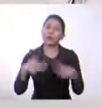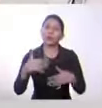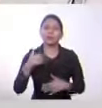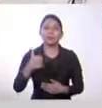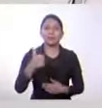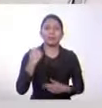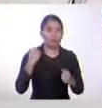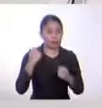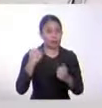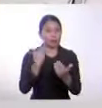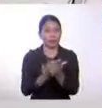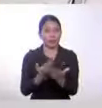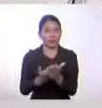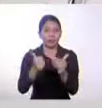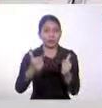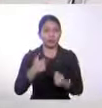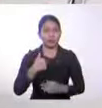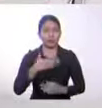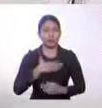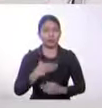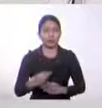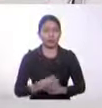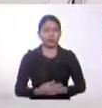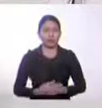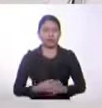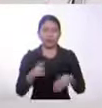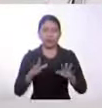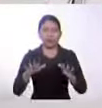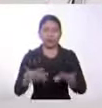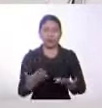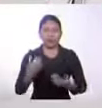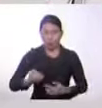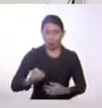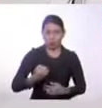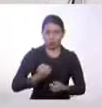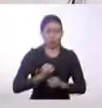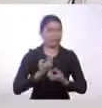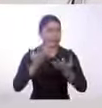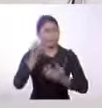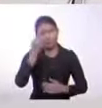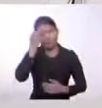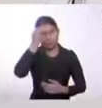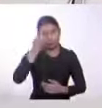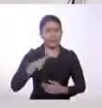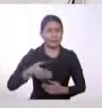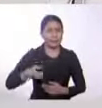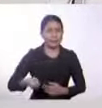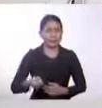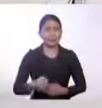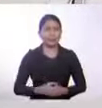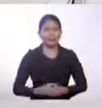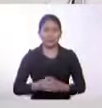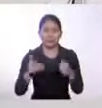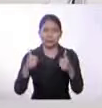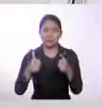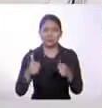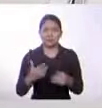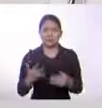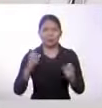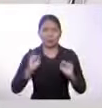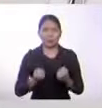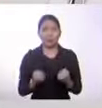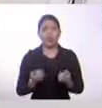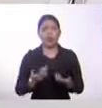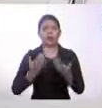propuestas. Emerson, me gusta la forma, cómo viene de las mismas personas, los mismos estudiantes, estas valoraciones para poder